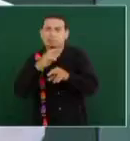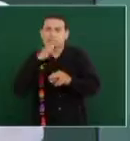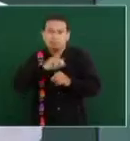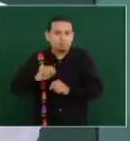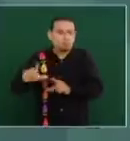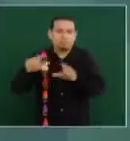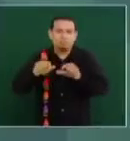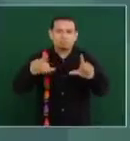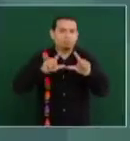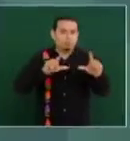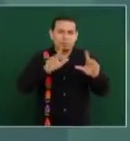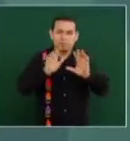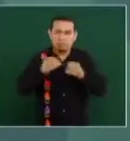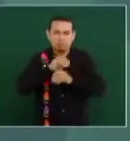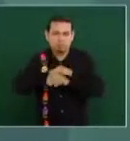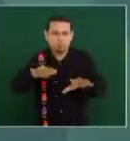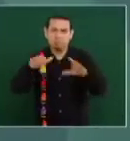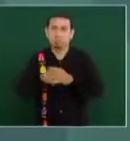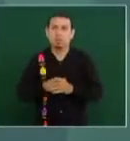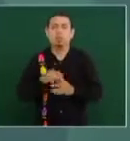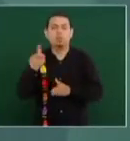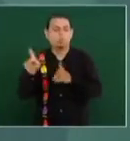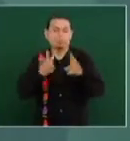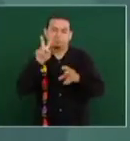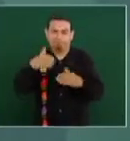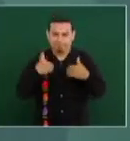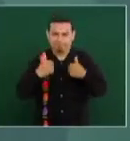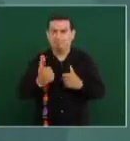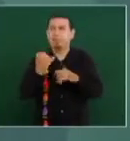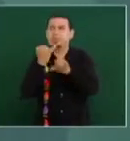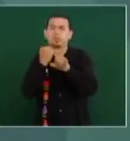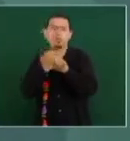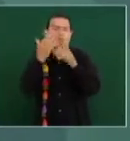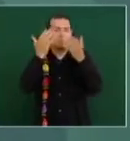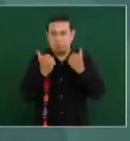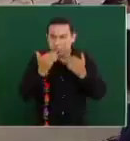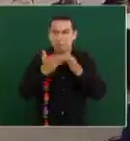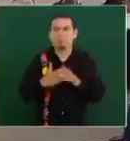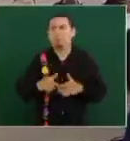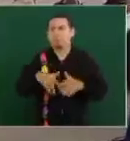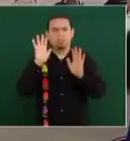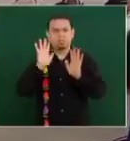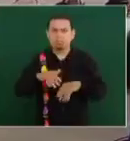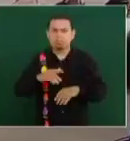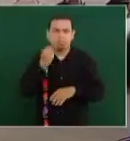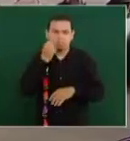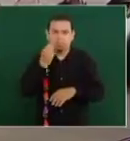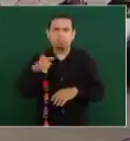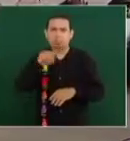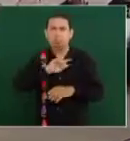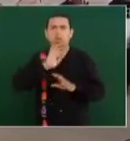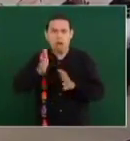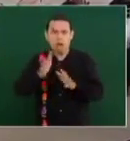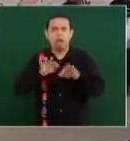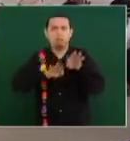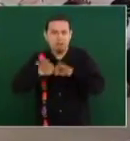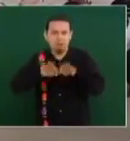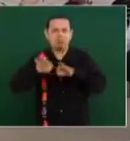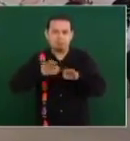claro, hay comunidades donde no hay internet, pero ya hemos tratado